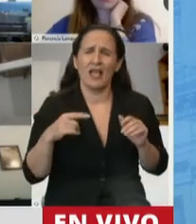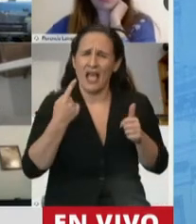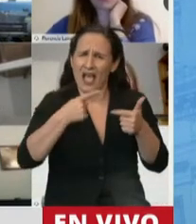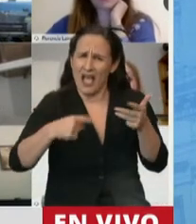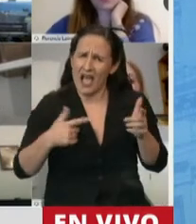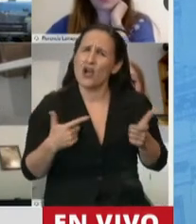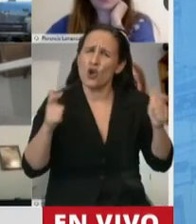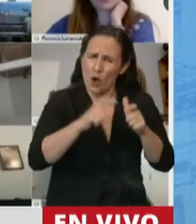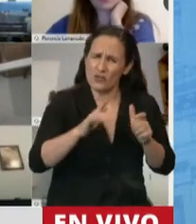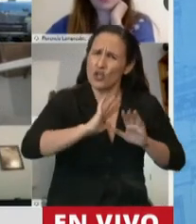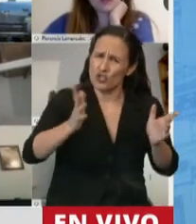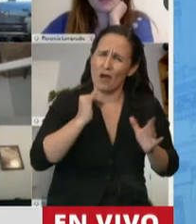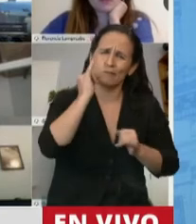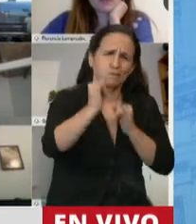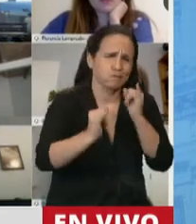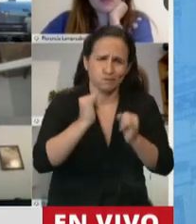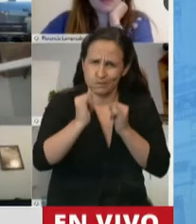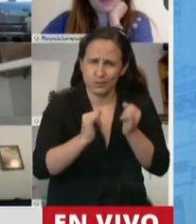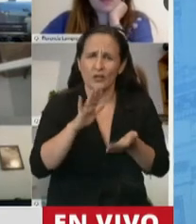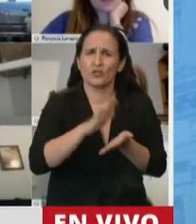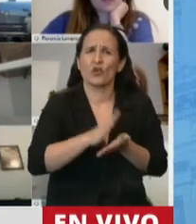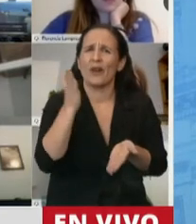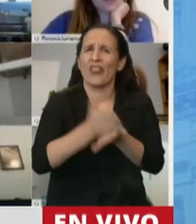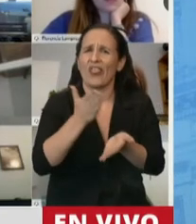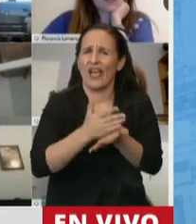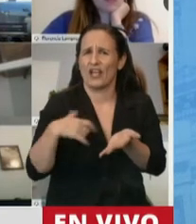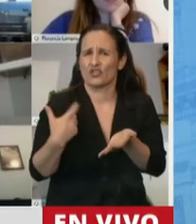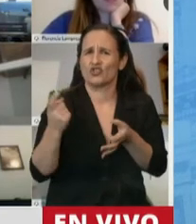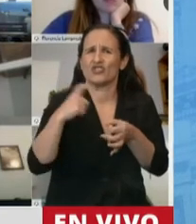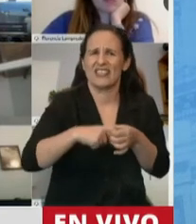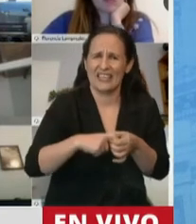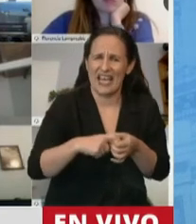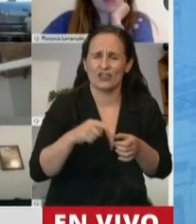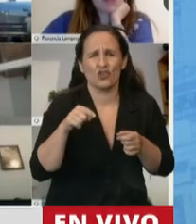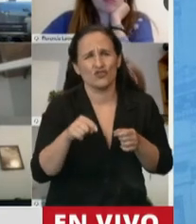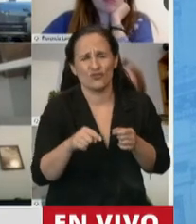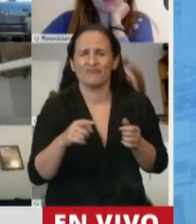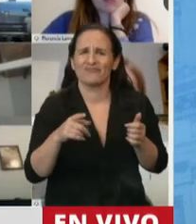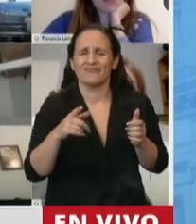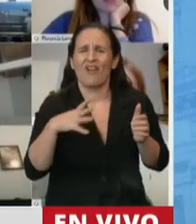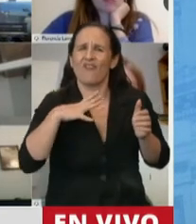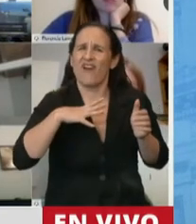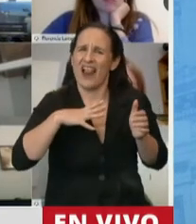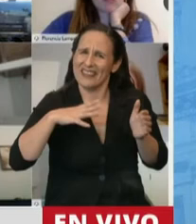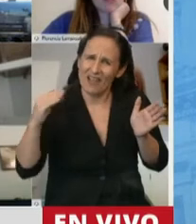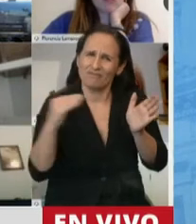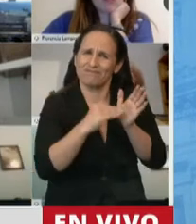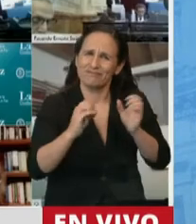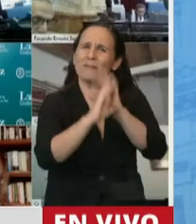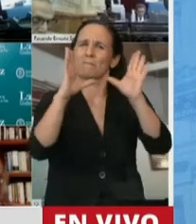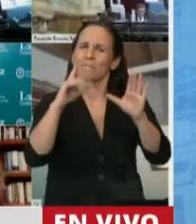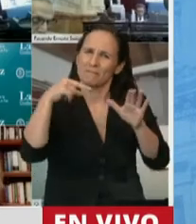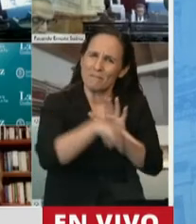dijimos en la comisión, el tema de los derechos sindicales nos parece que está planteado de manera insuficiente, porque es un tema